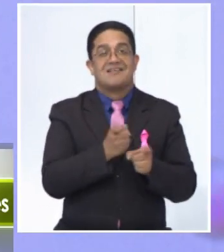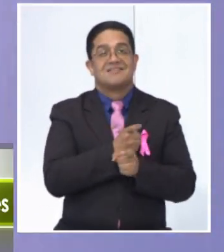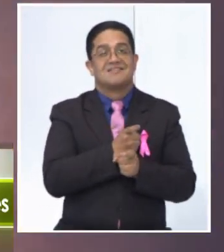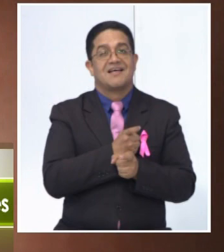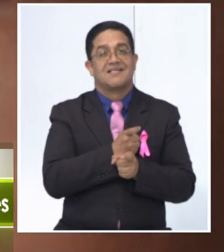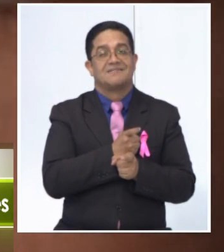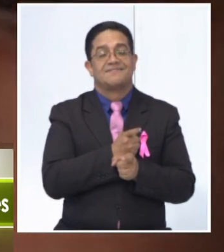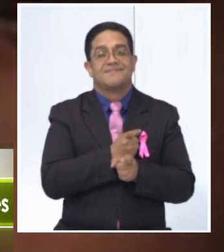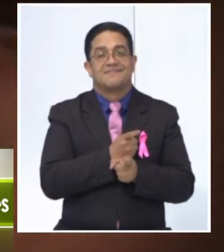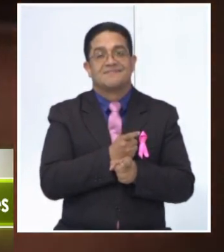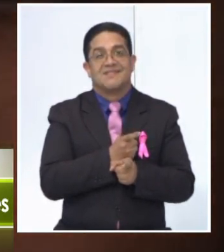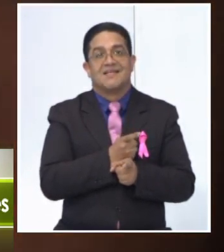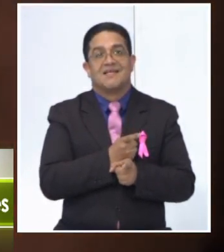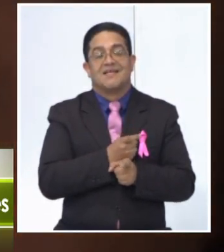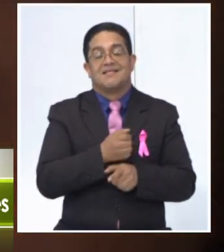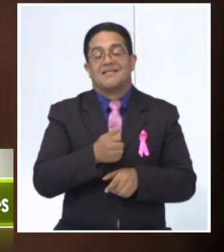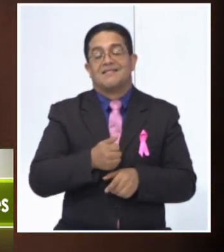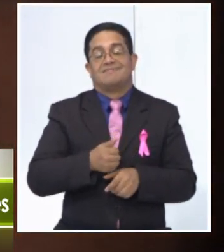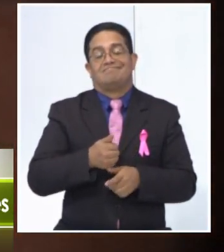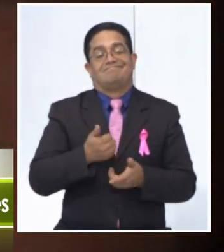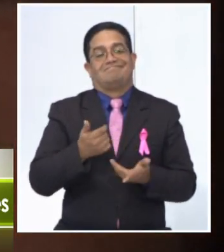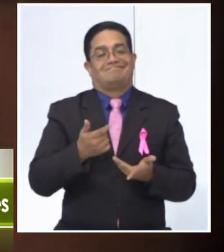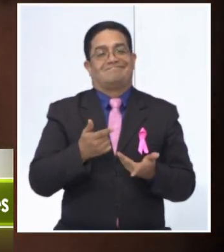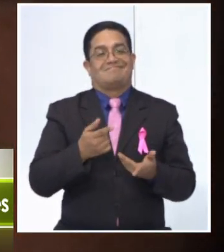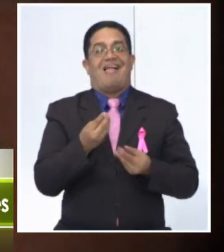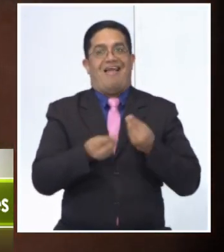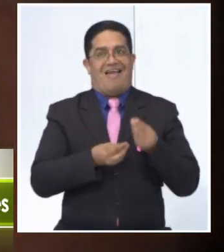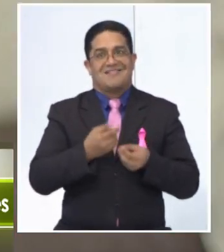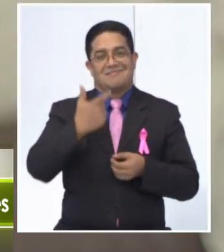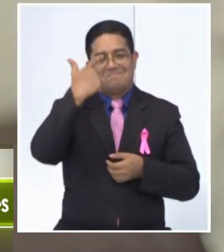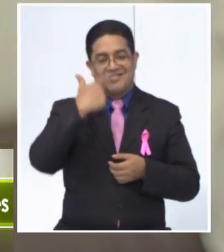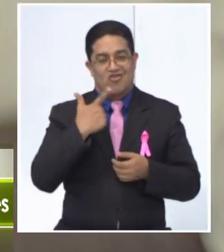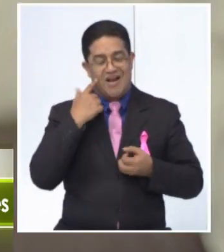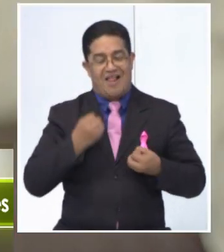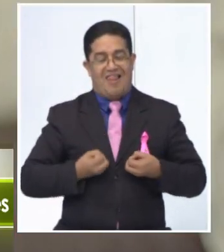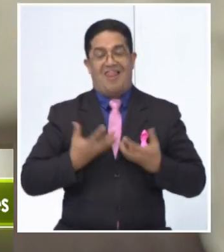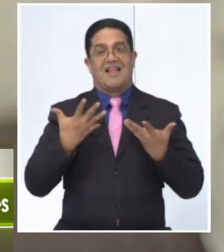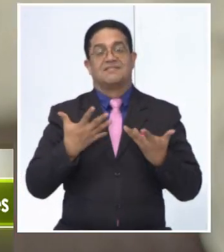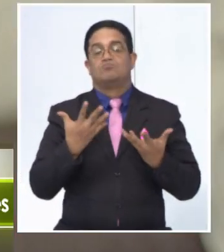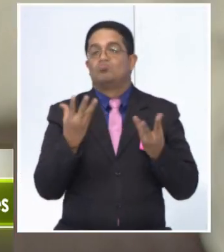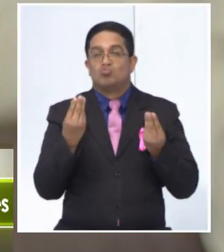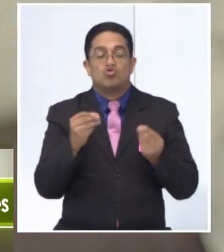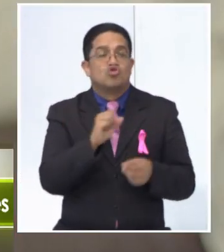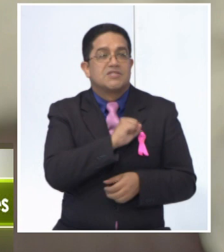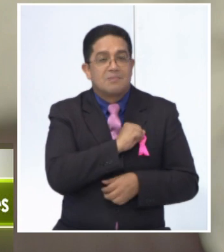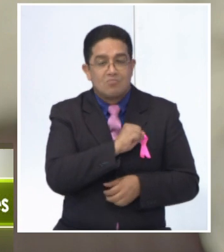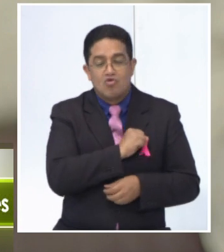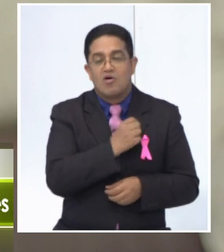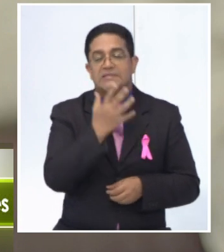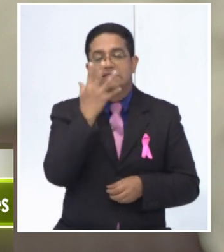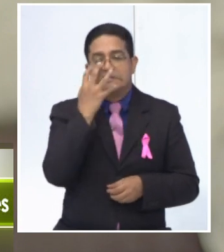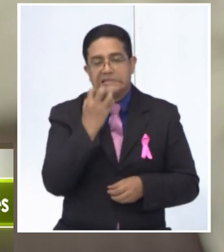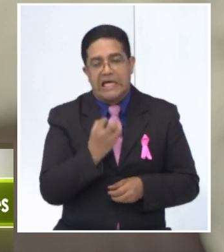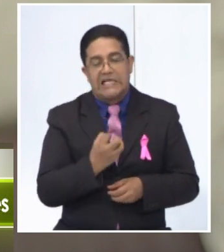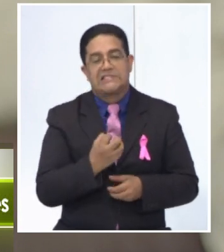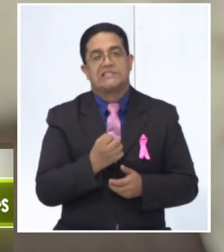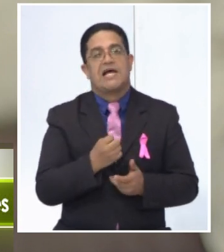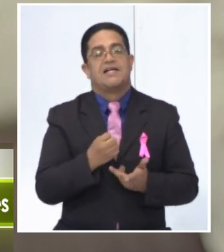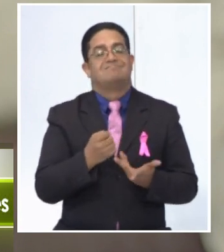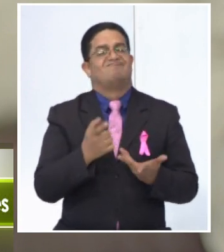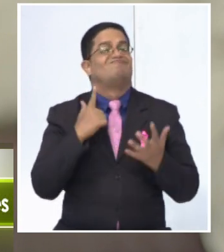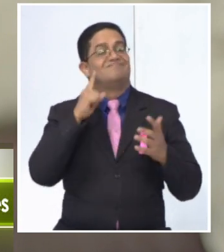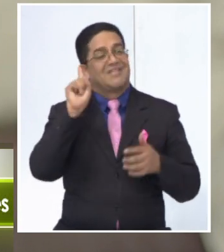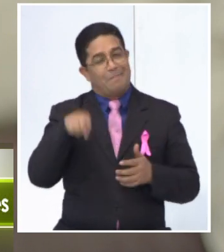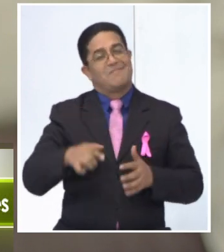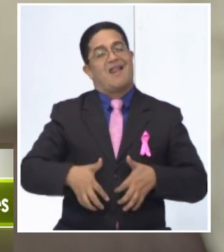los diagnósticos que más emociones desencadena y mucho temor, mucha tristeza, mucha frustración, mucha rabia